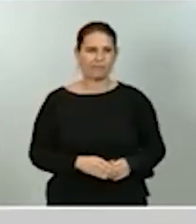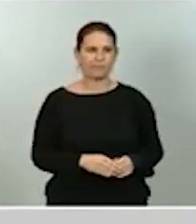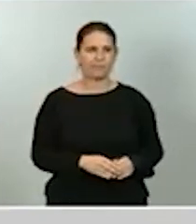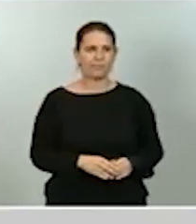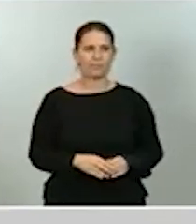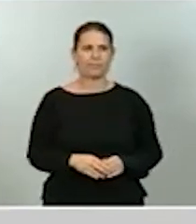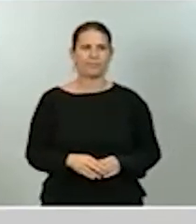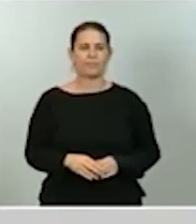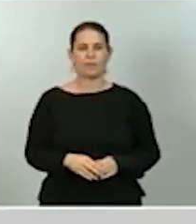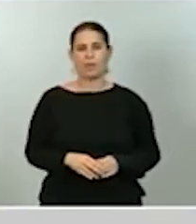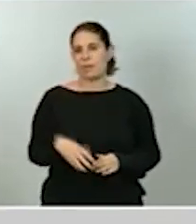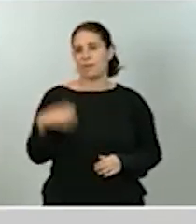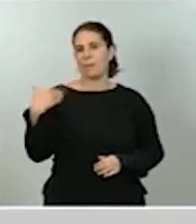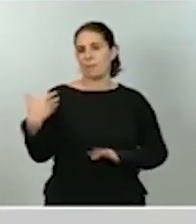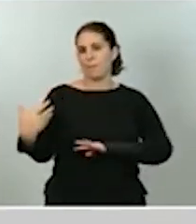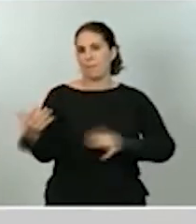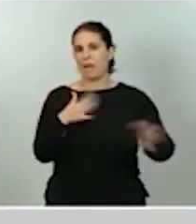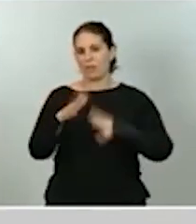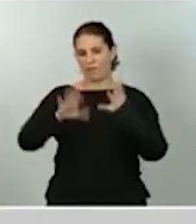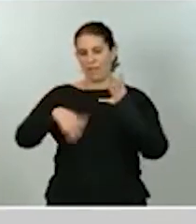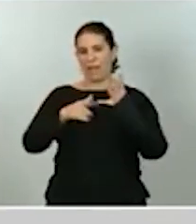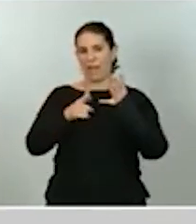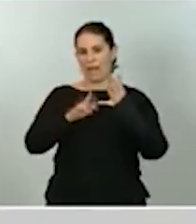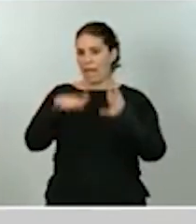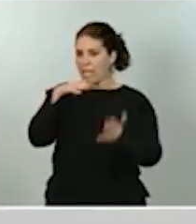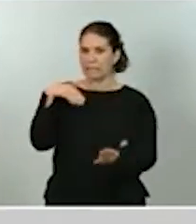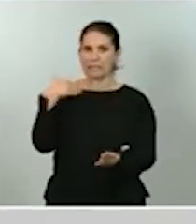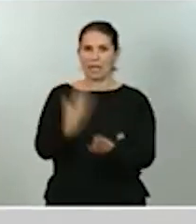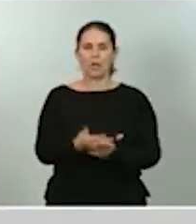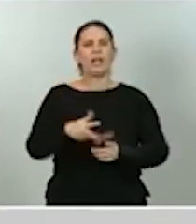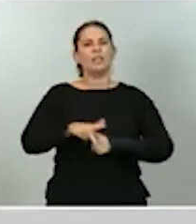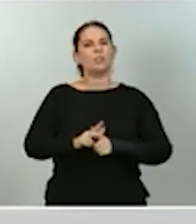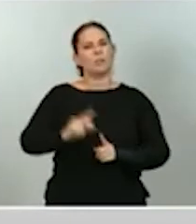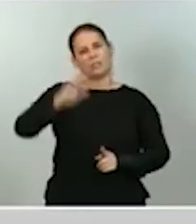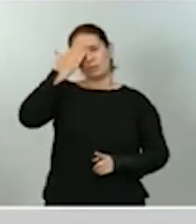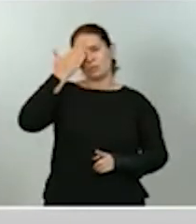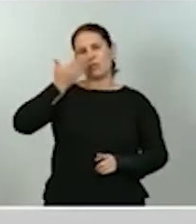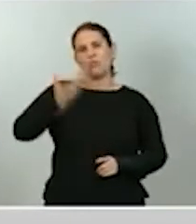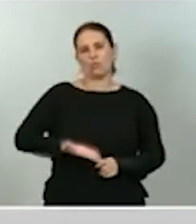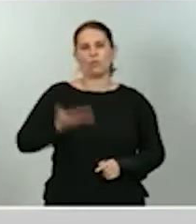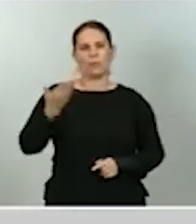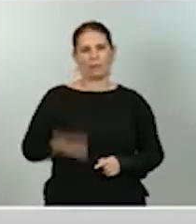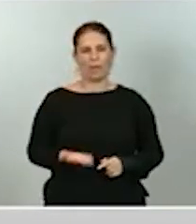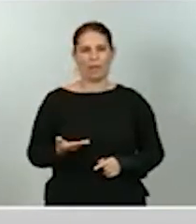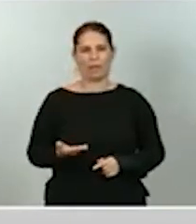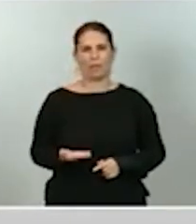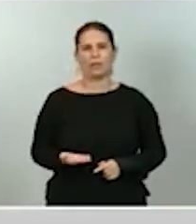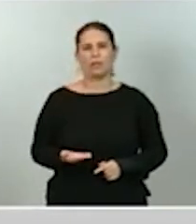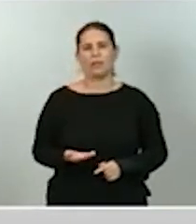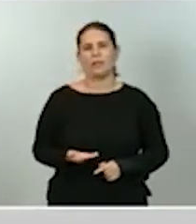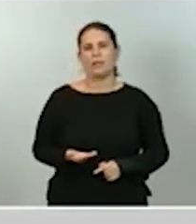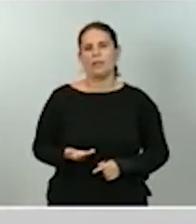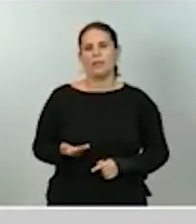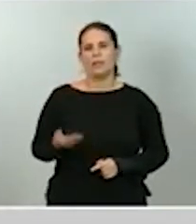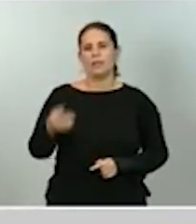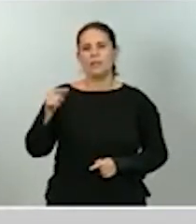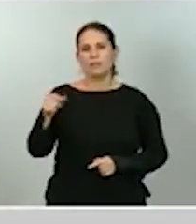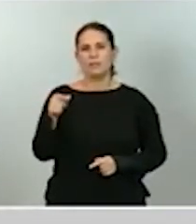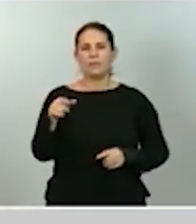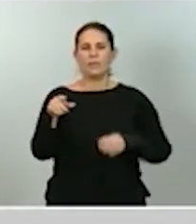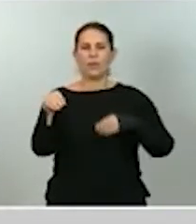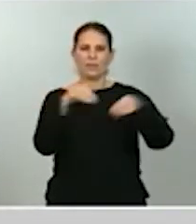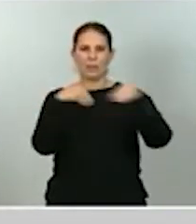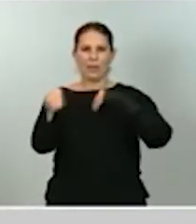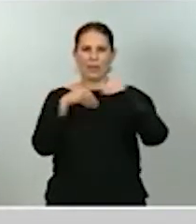finales de marzo han sido el instrumento fundamental que ha canalizado la flexibilidad en el mercado